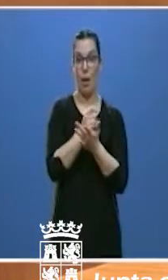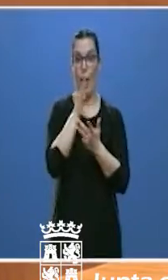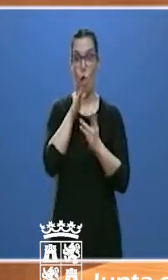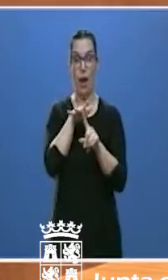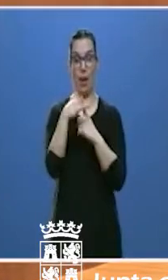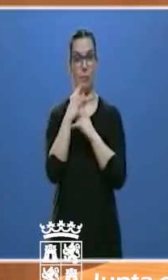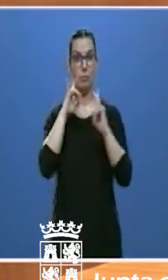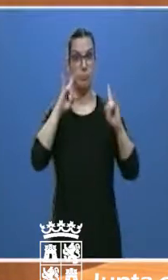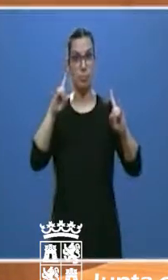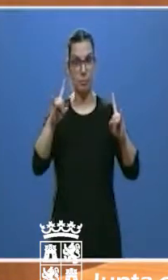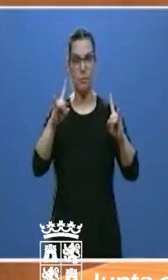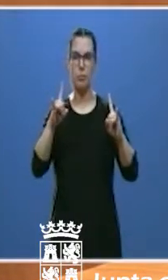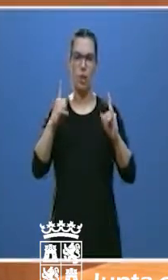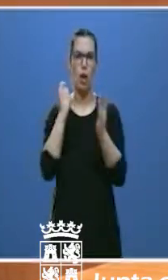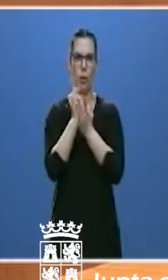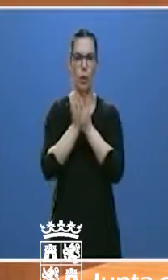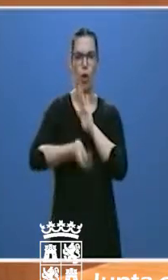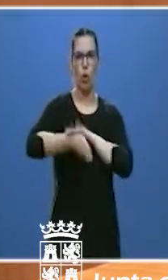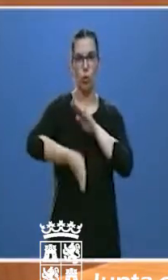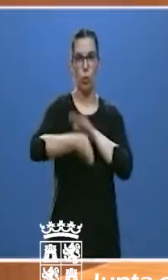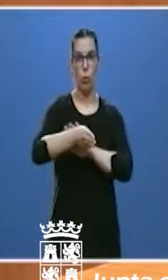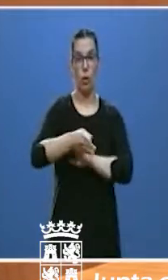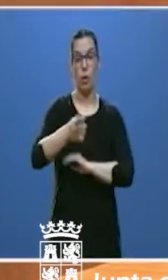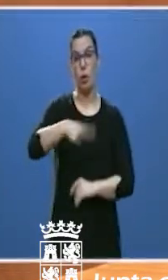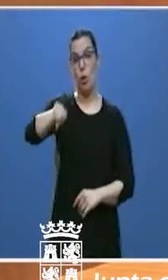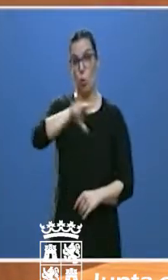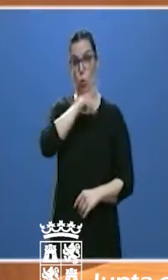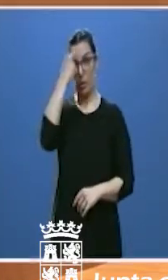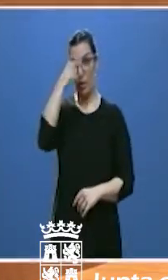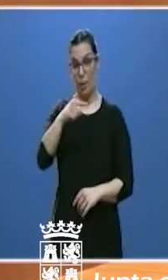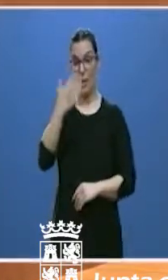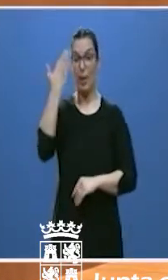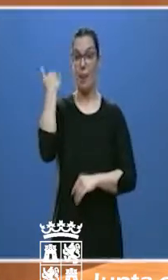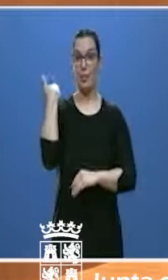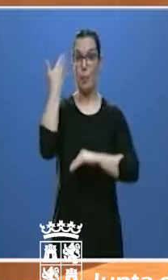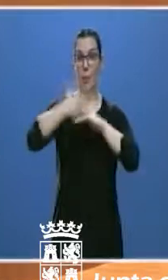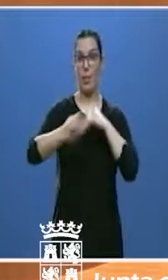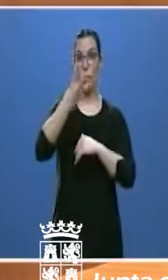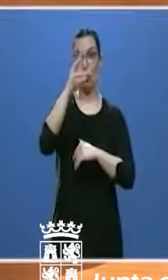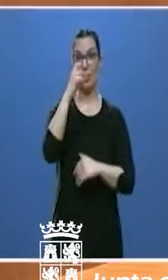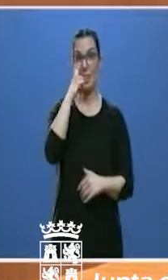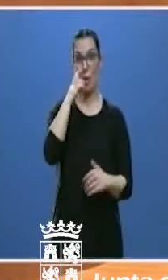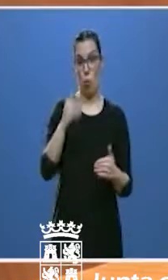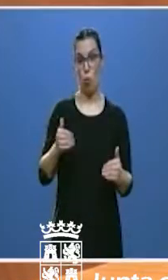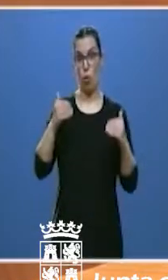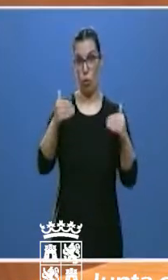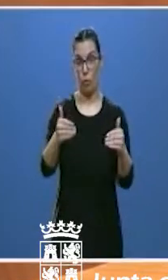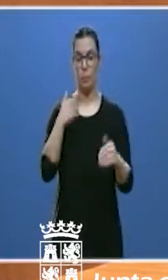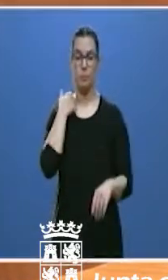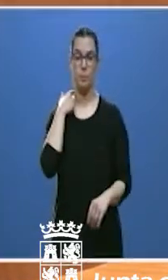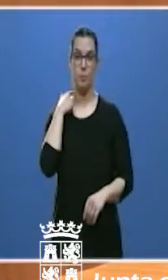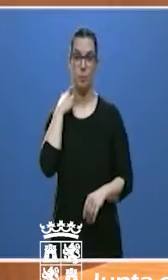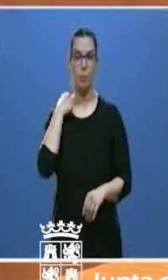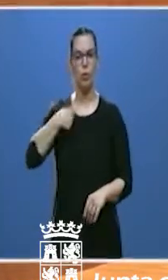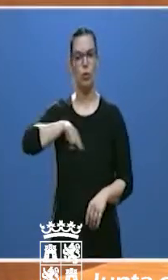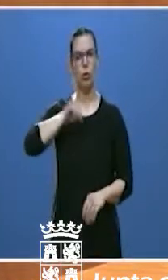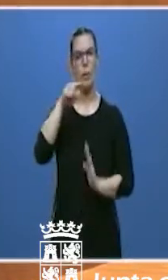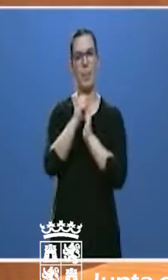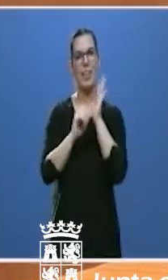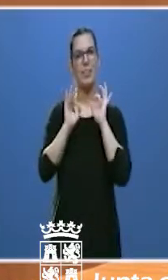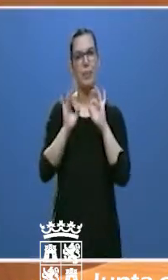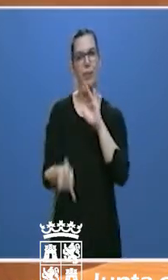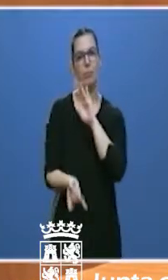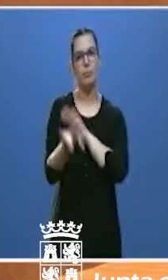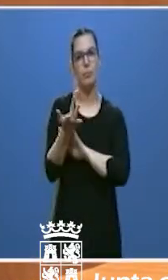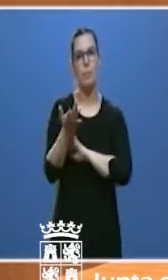alarma, cuando saben ustedes que hasta el 30 de junio había plazo. Estamos impulsando medidas específicas para facilitar